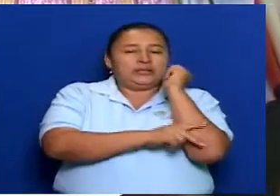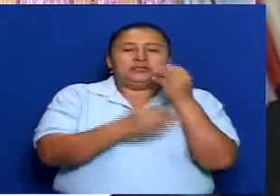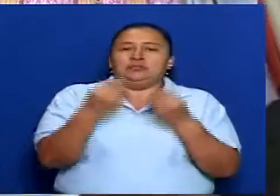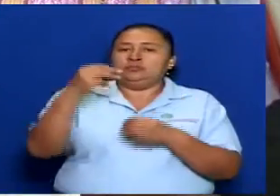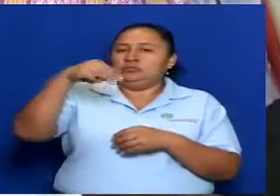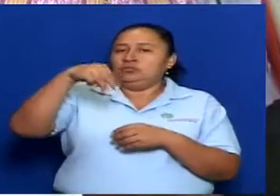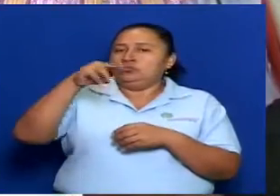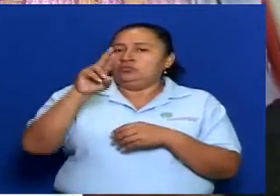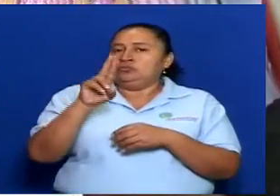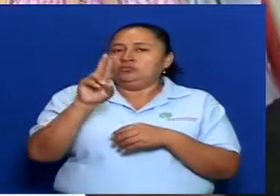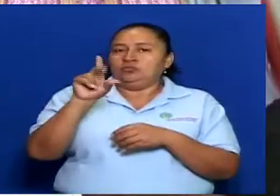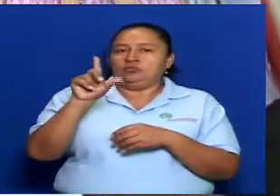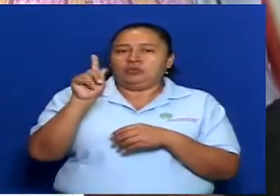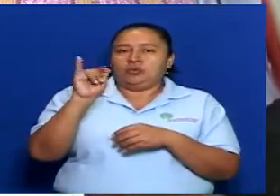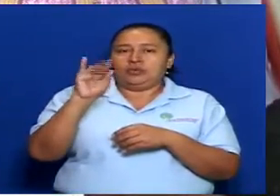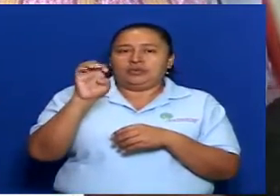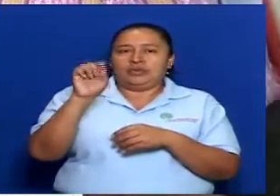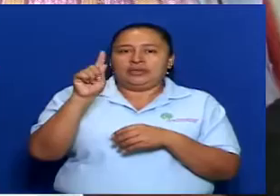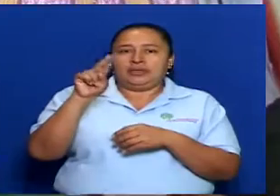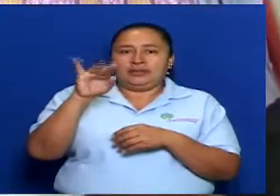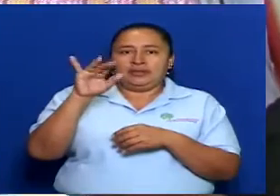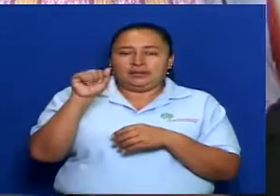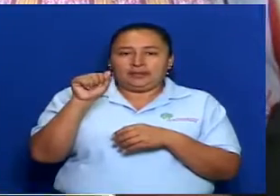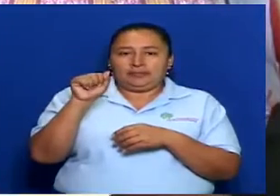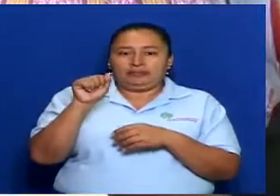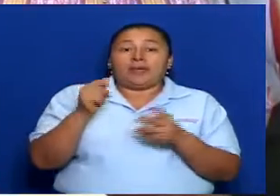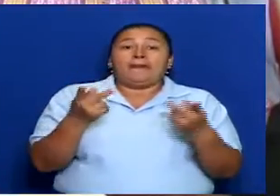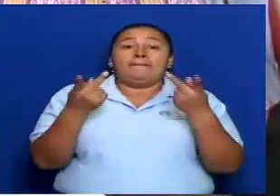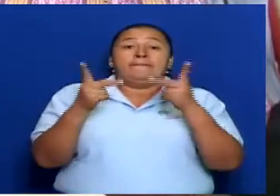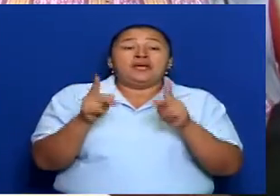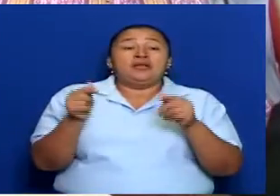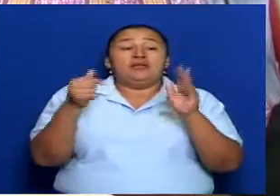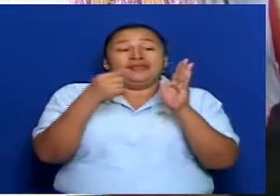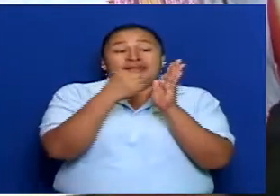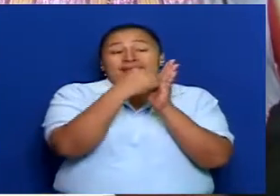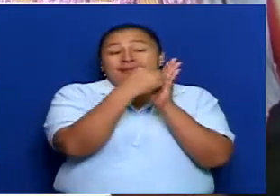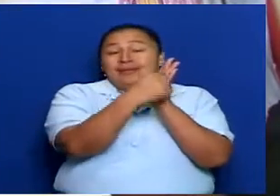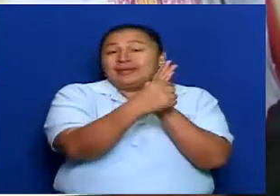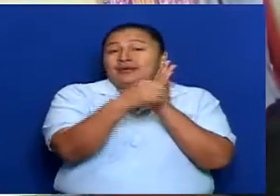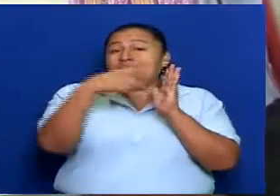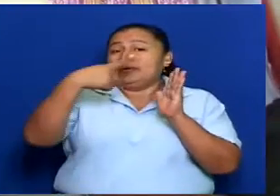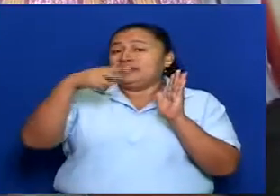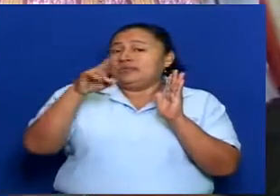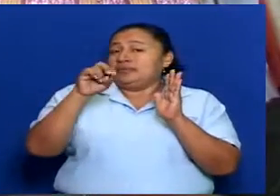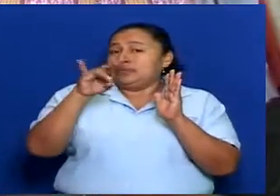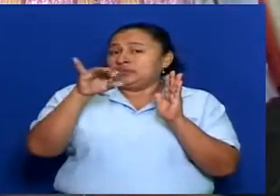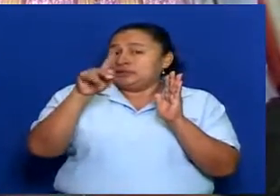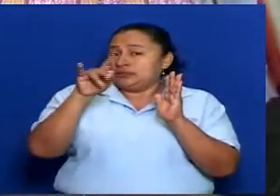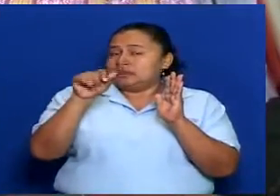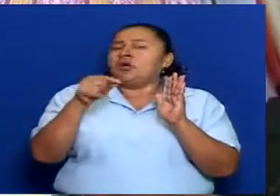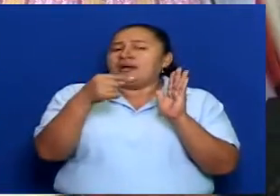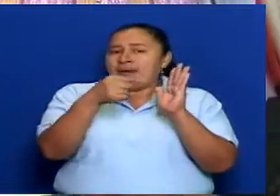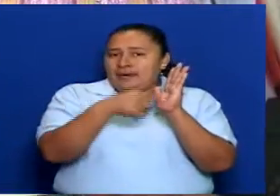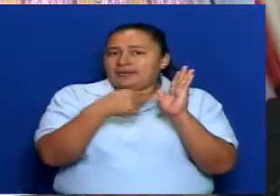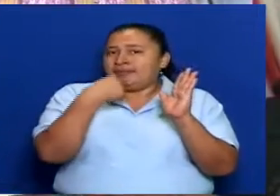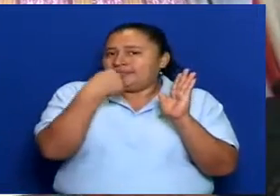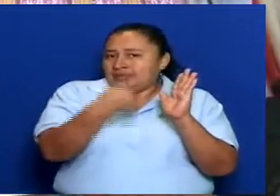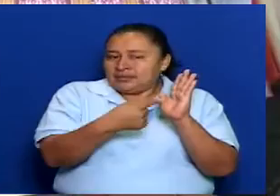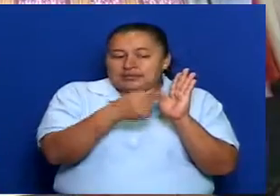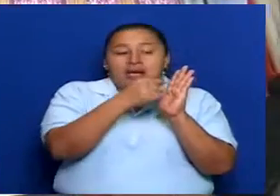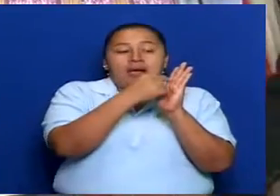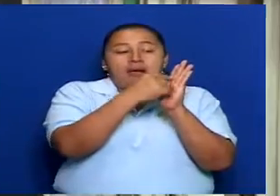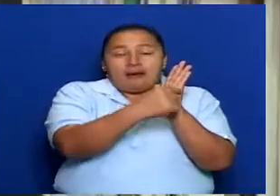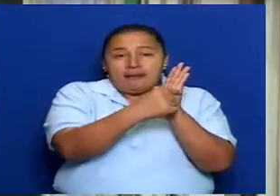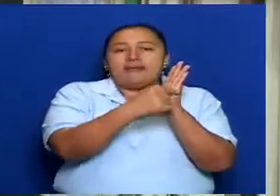multiétnica, es correcto, pero ahora desde los principios está el reconocimiento de los